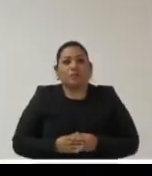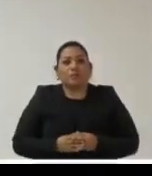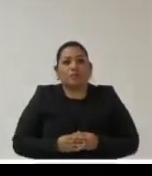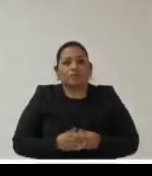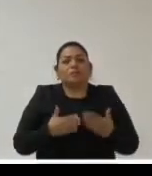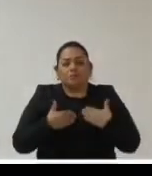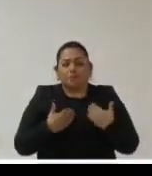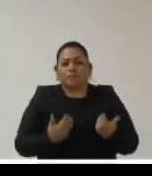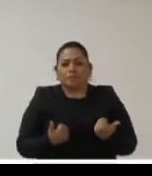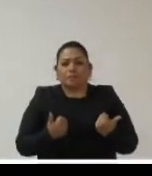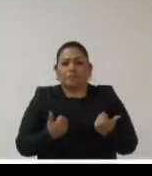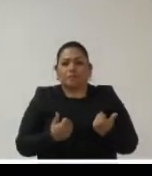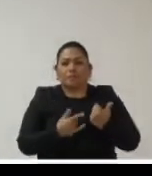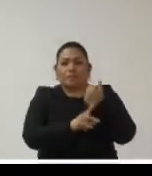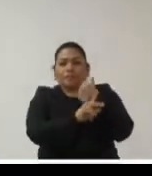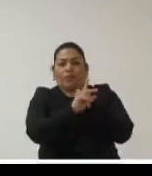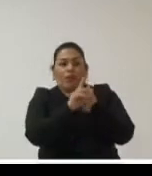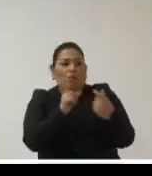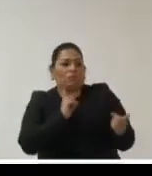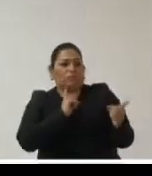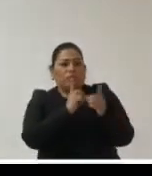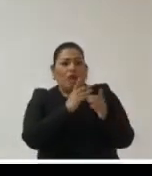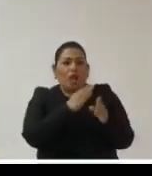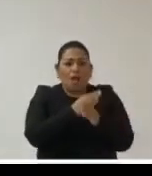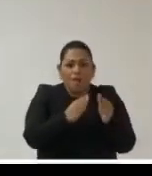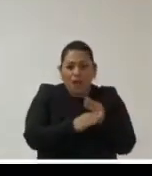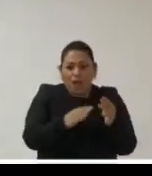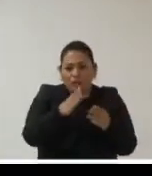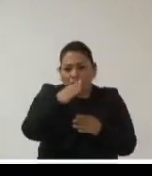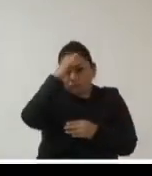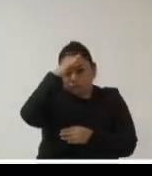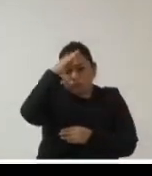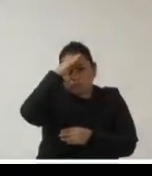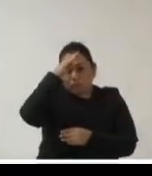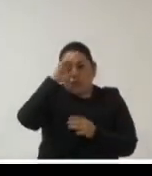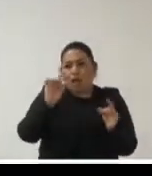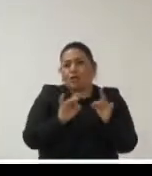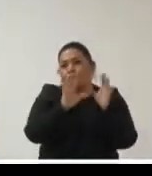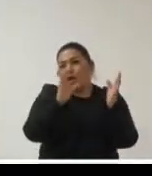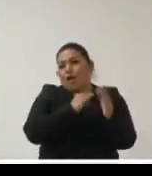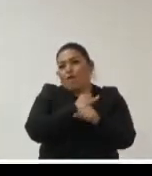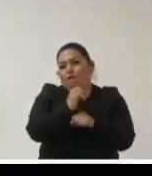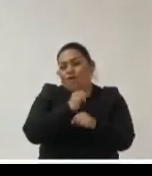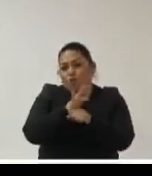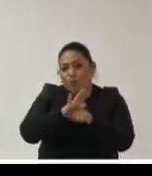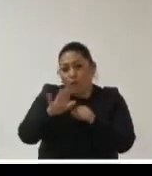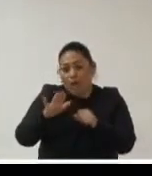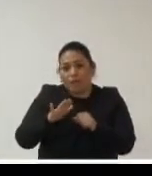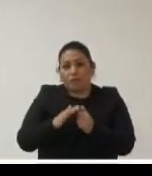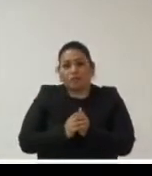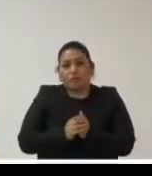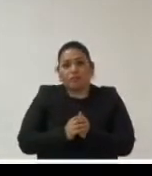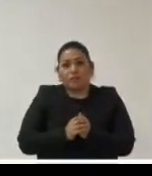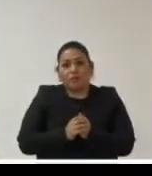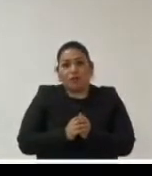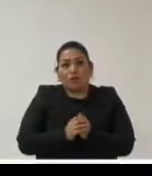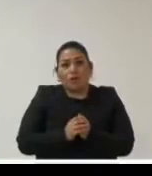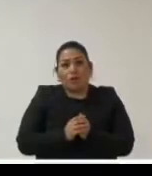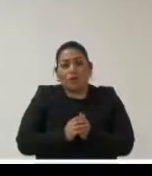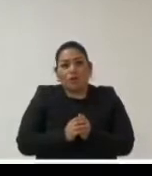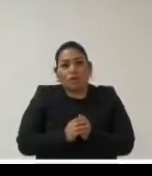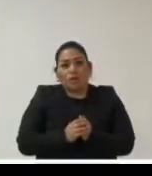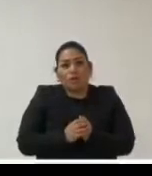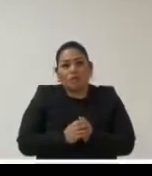entendemos también que hay un desafío en materia de perfeccionar las normativas de transparencia acceso a la información yo creo que la ley de transparencia por ejemplo